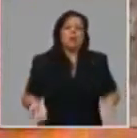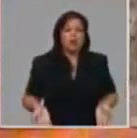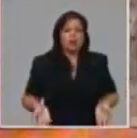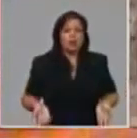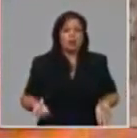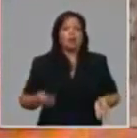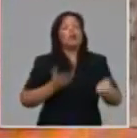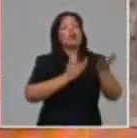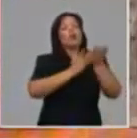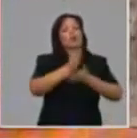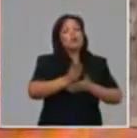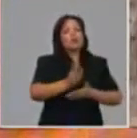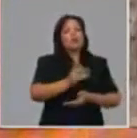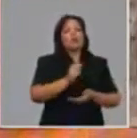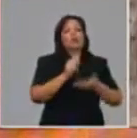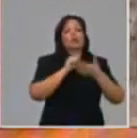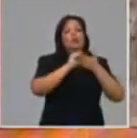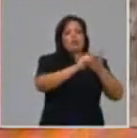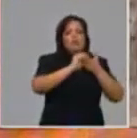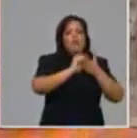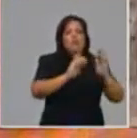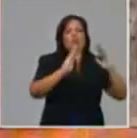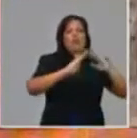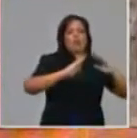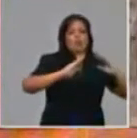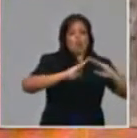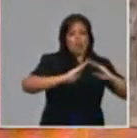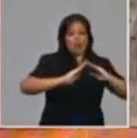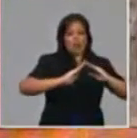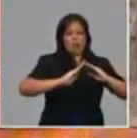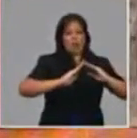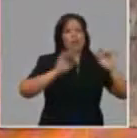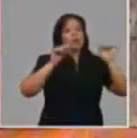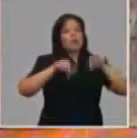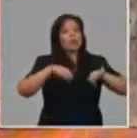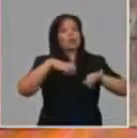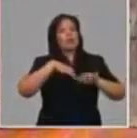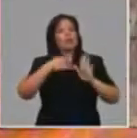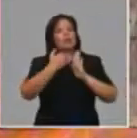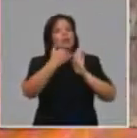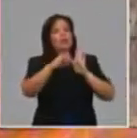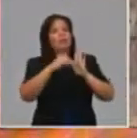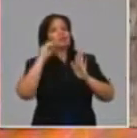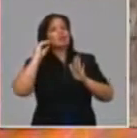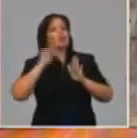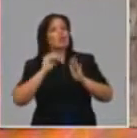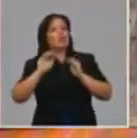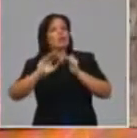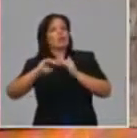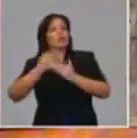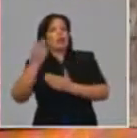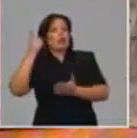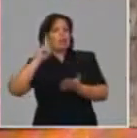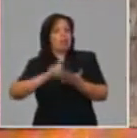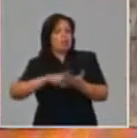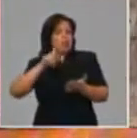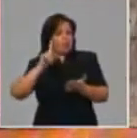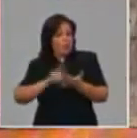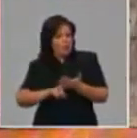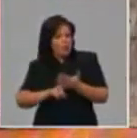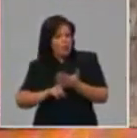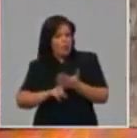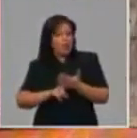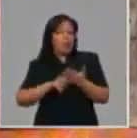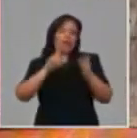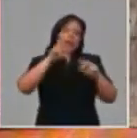ofertas a domicilio y yo creo que tenemos un pretexto que es el Día de los Padres para que los padres tampoco de la